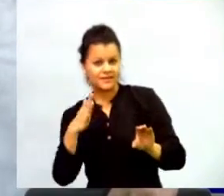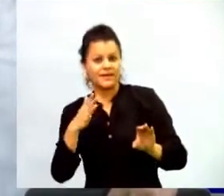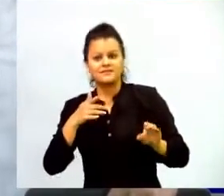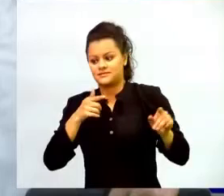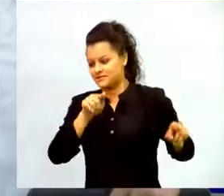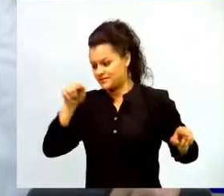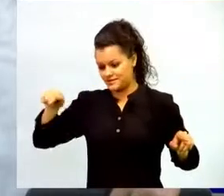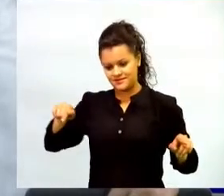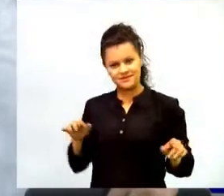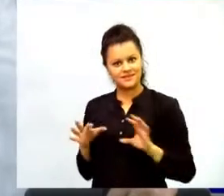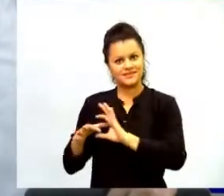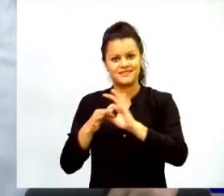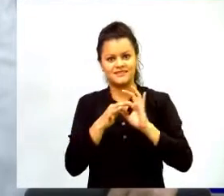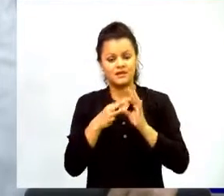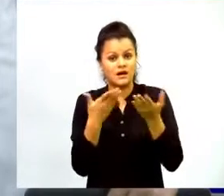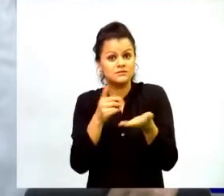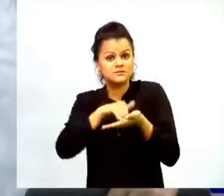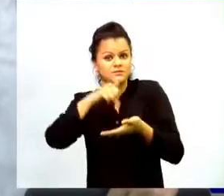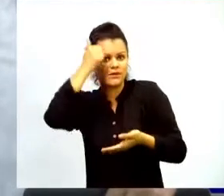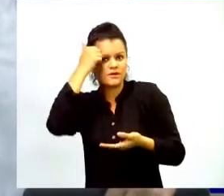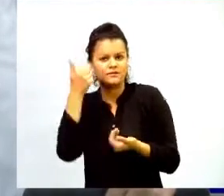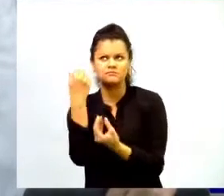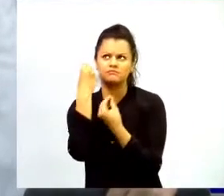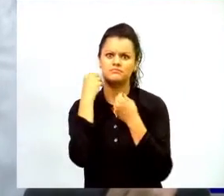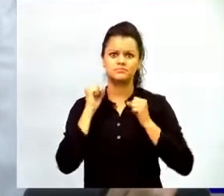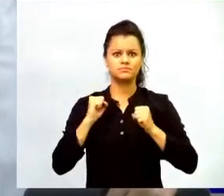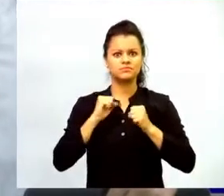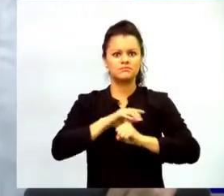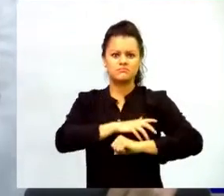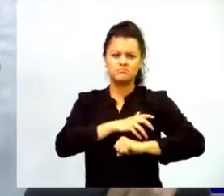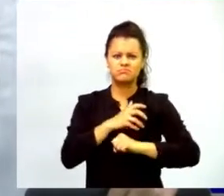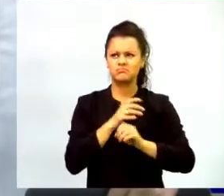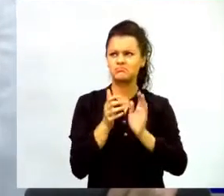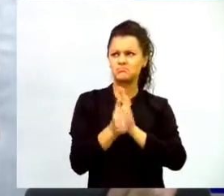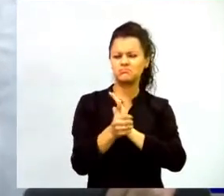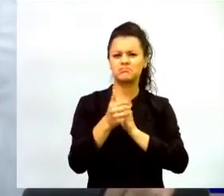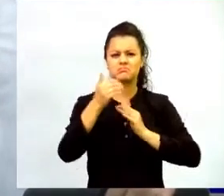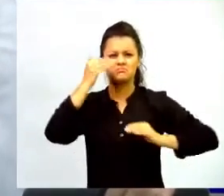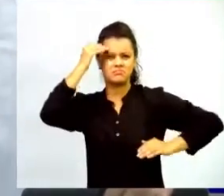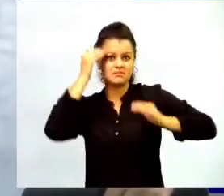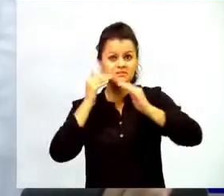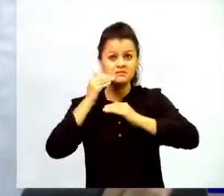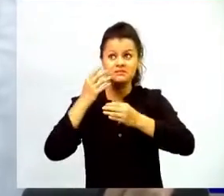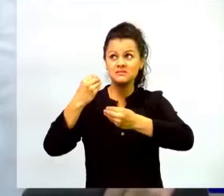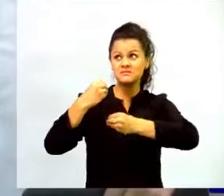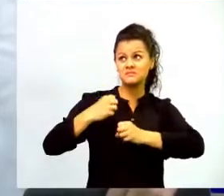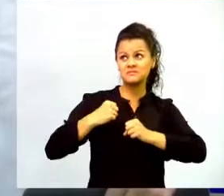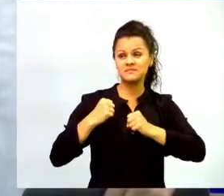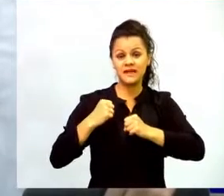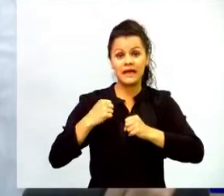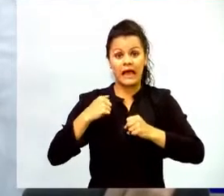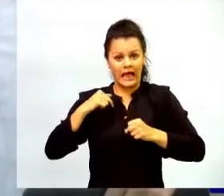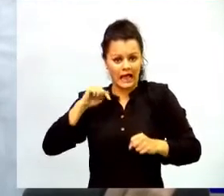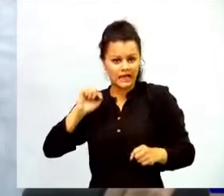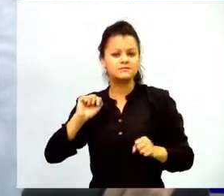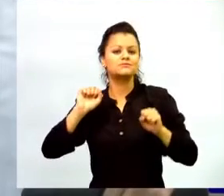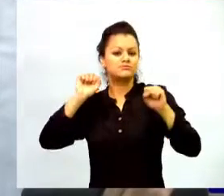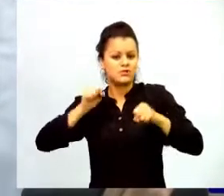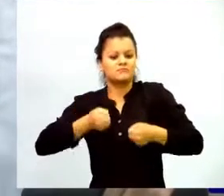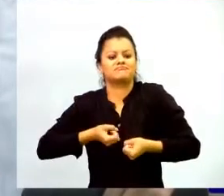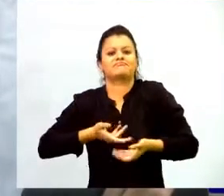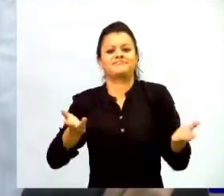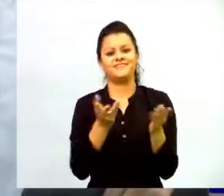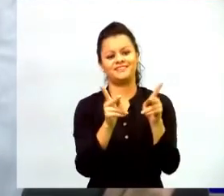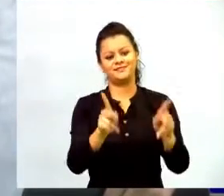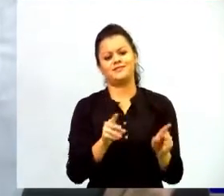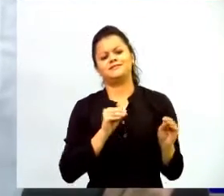un profesor bien formado un profesor con todas las capacidades con todas las competencias es un profesor que le va a poder transmitir todo a nuestros estudiantes y